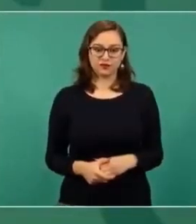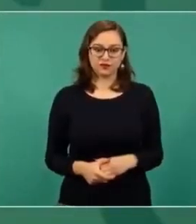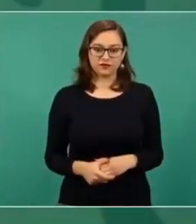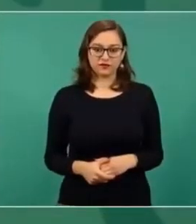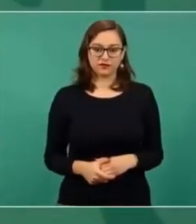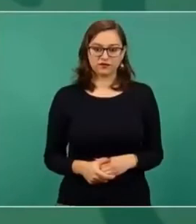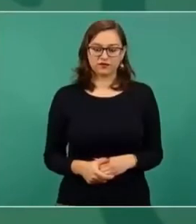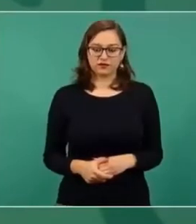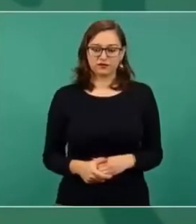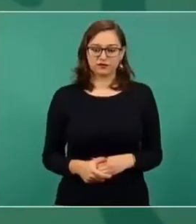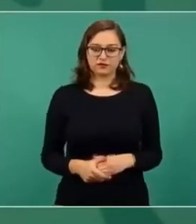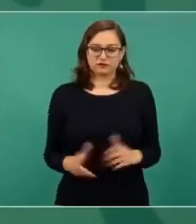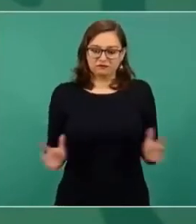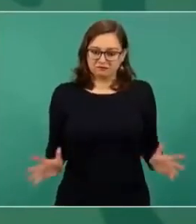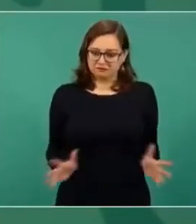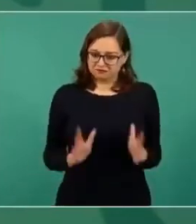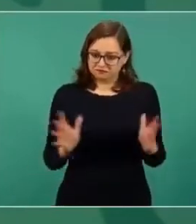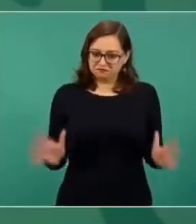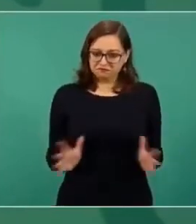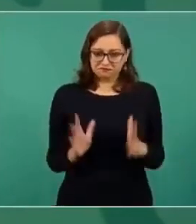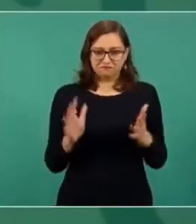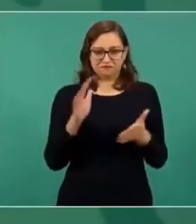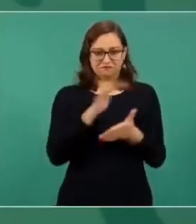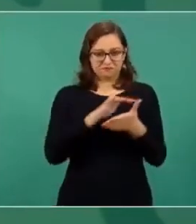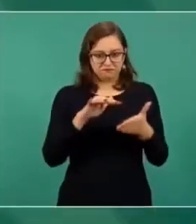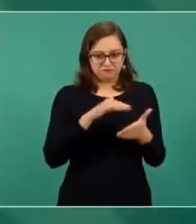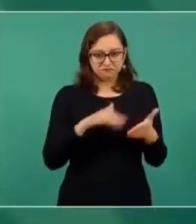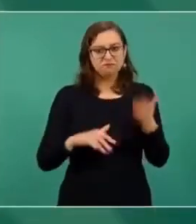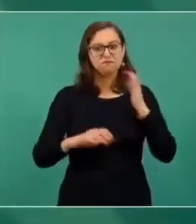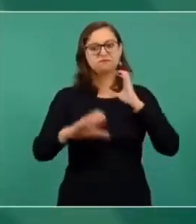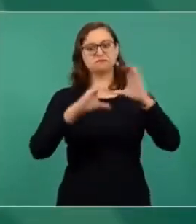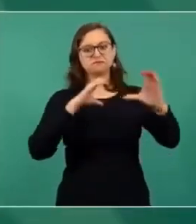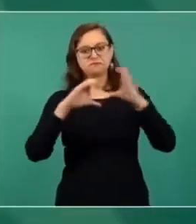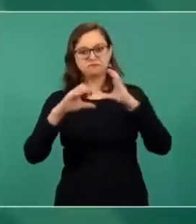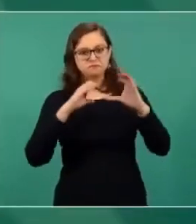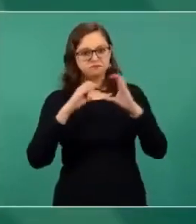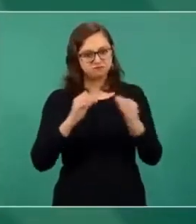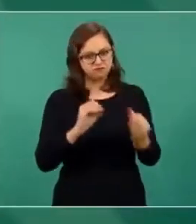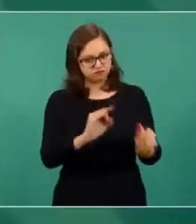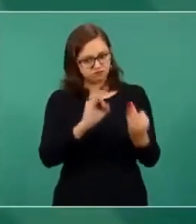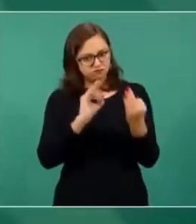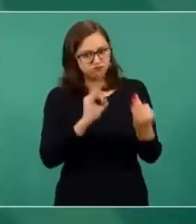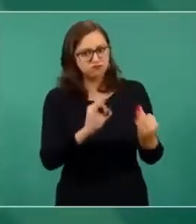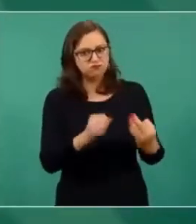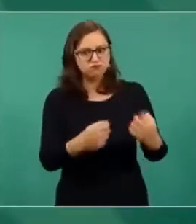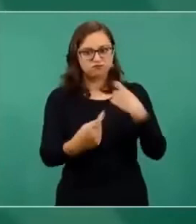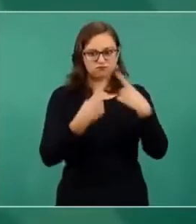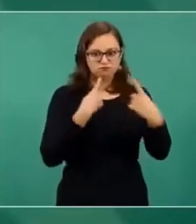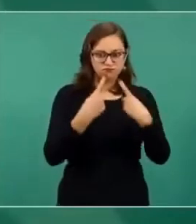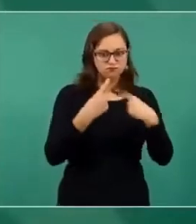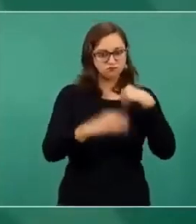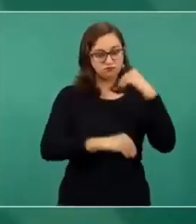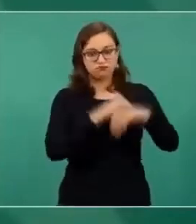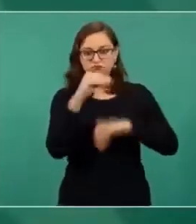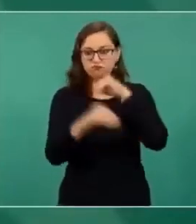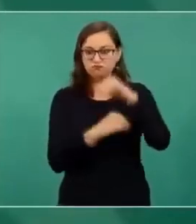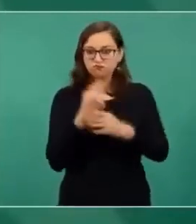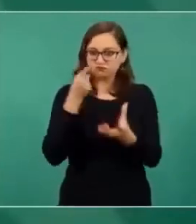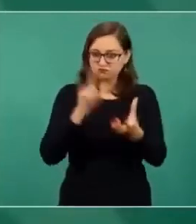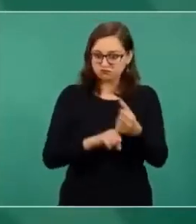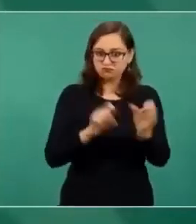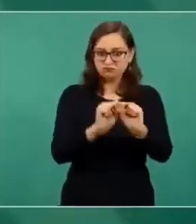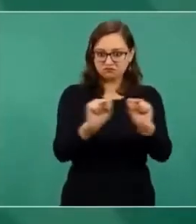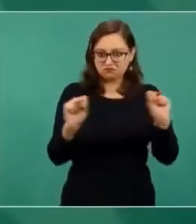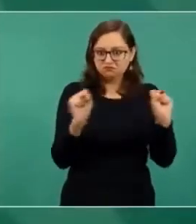La lectura y la comunicación y el debate en el aula y cómo nos